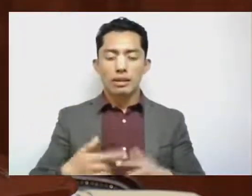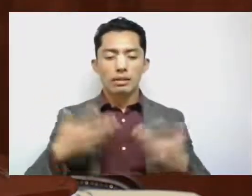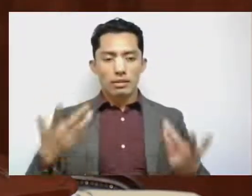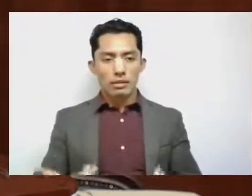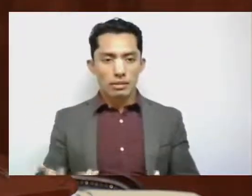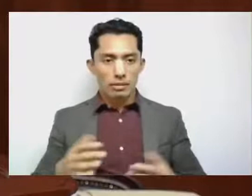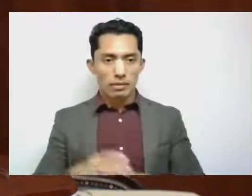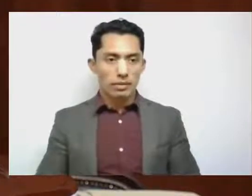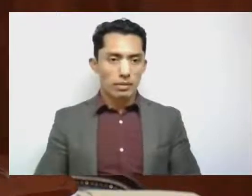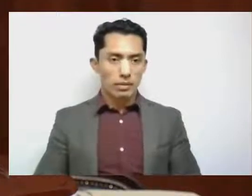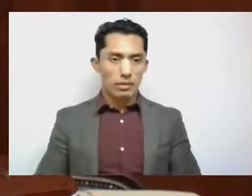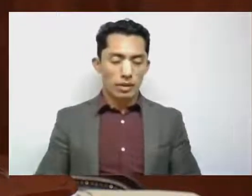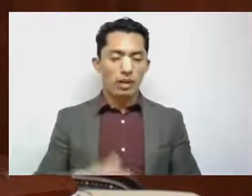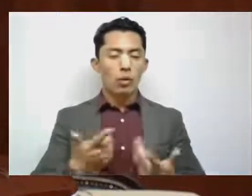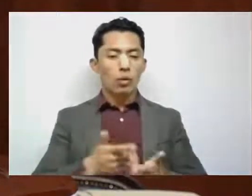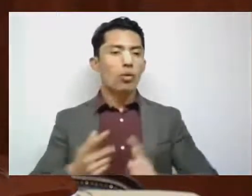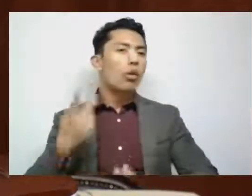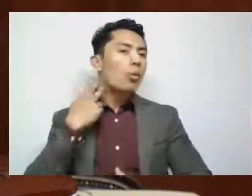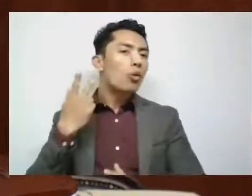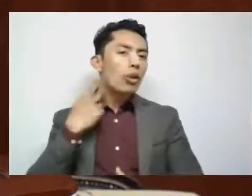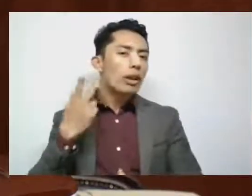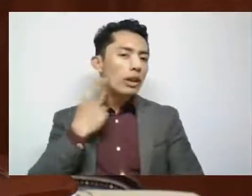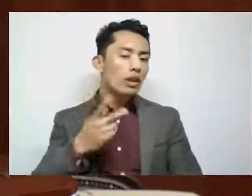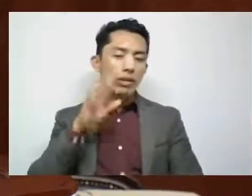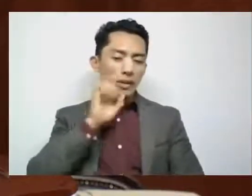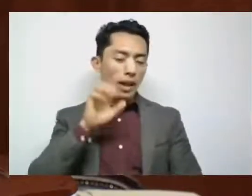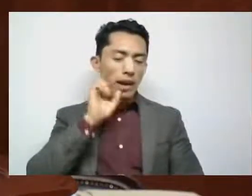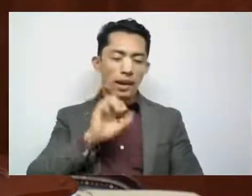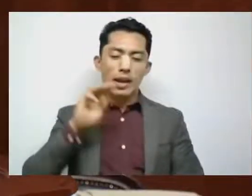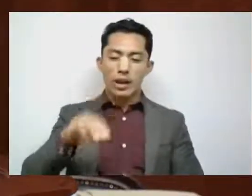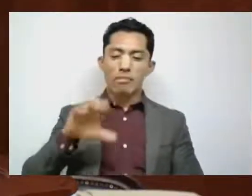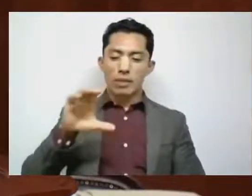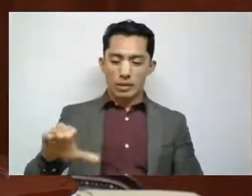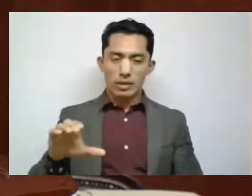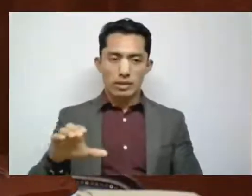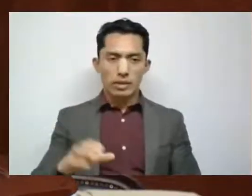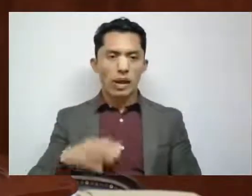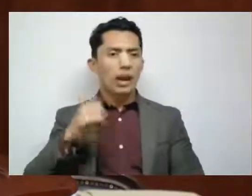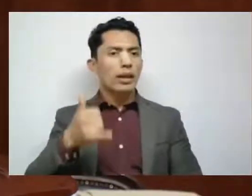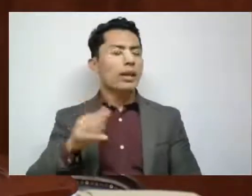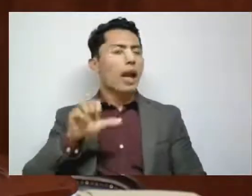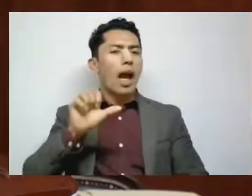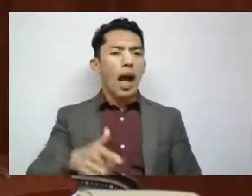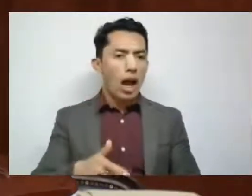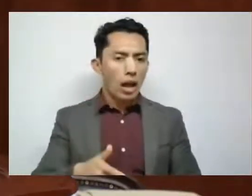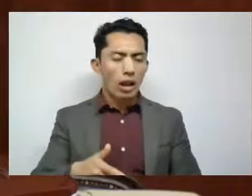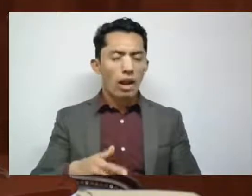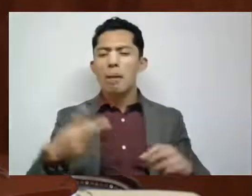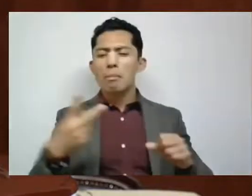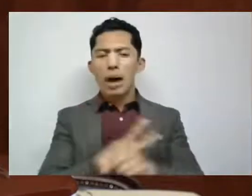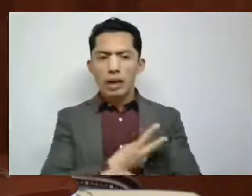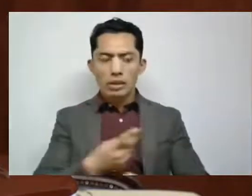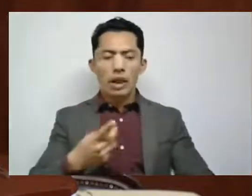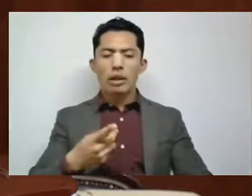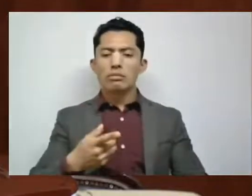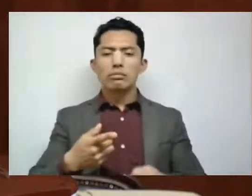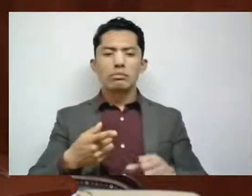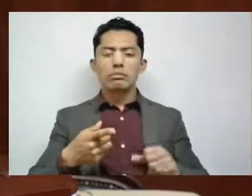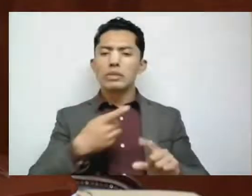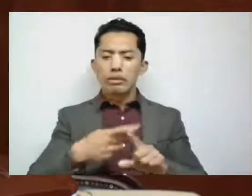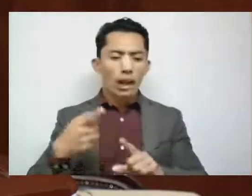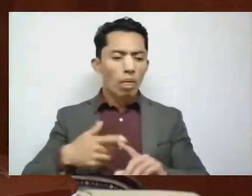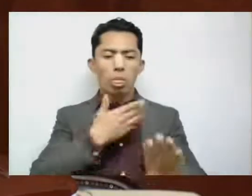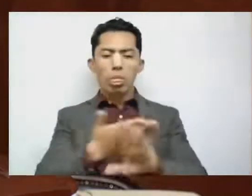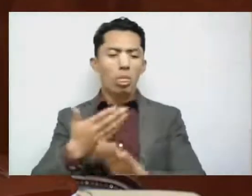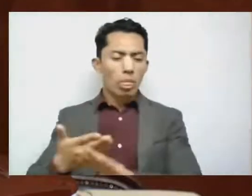bancada naranja y que cualquier situación, por supuesto que la vamos a hacer